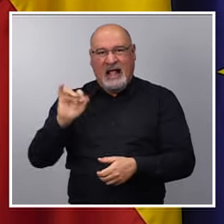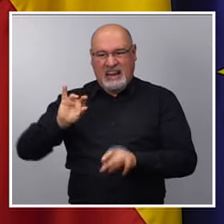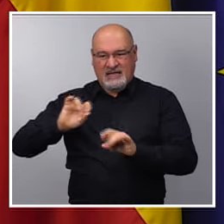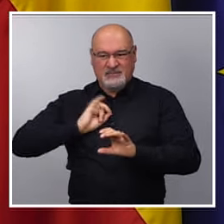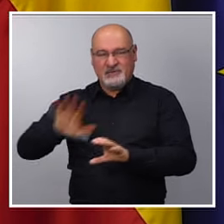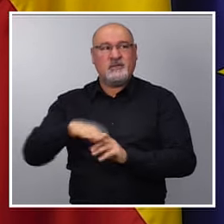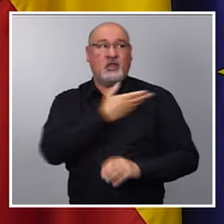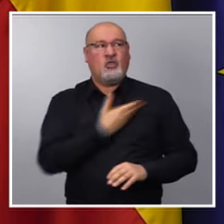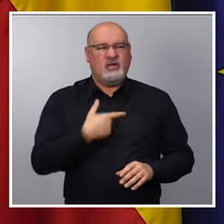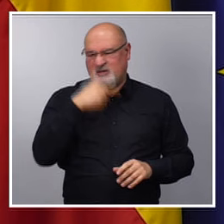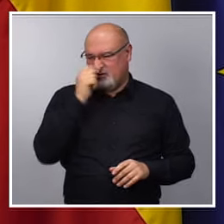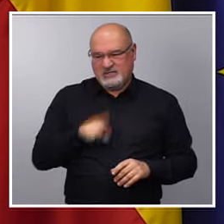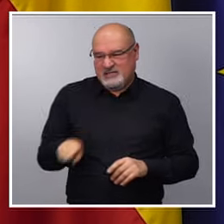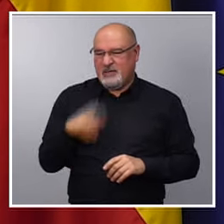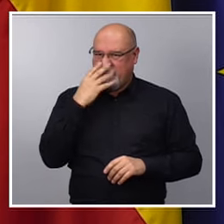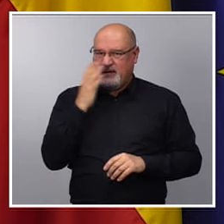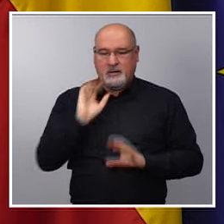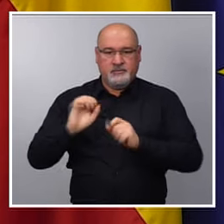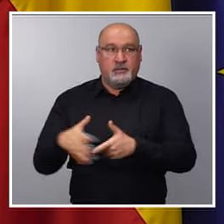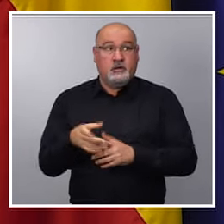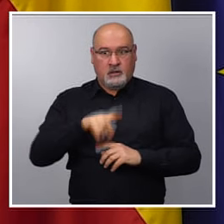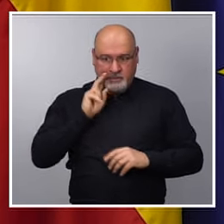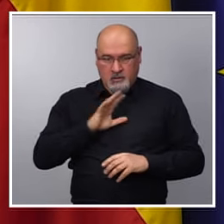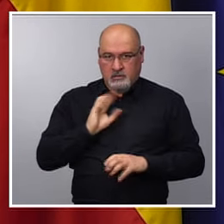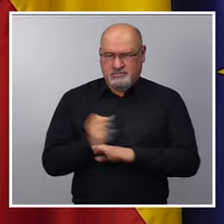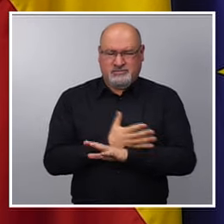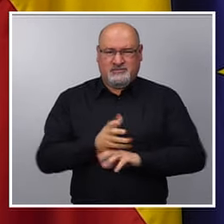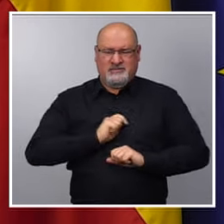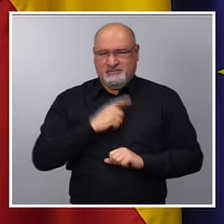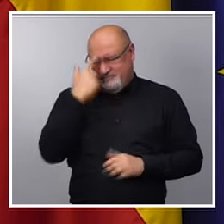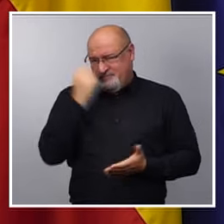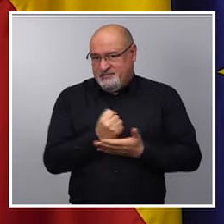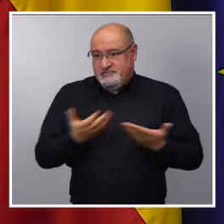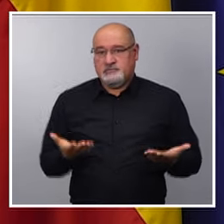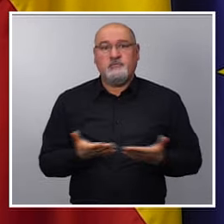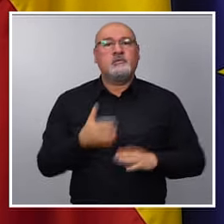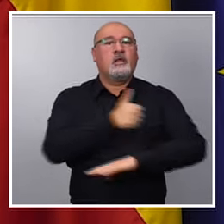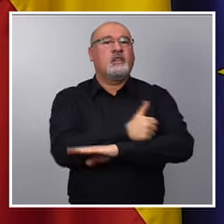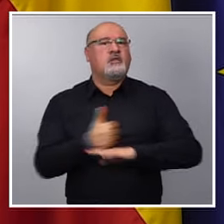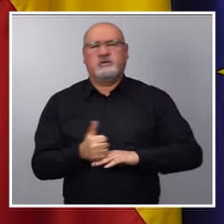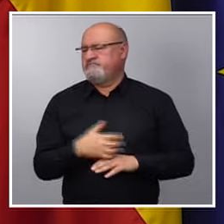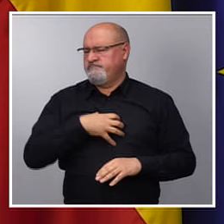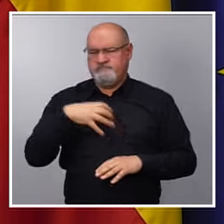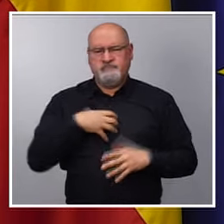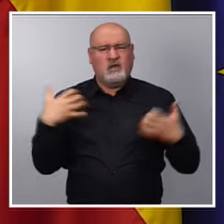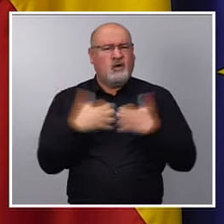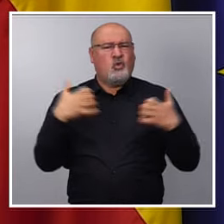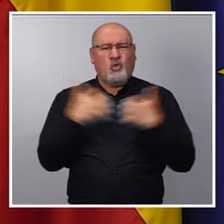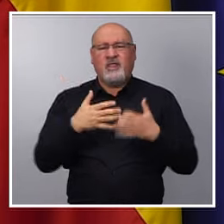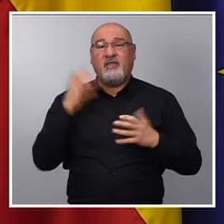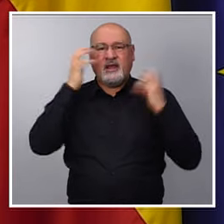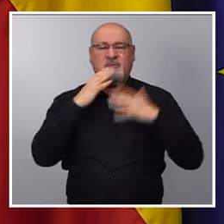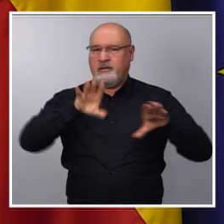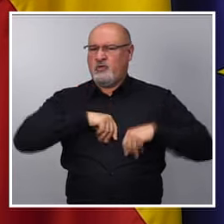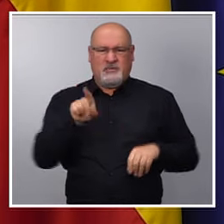no le sirven se emociona y nuestros ciudadanos y nuestras ciudadanas que no admiten la crueldad animal nos están pidiendo